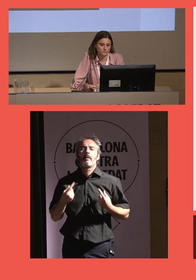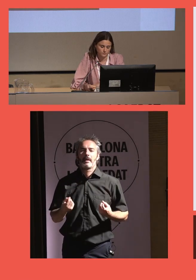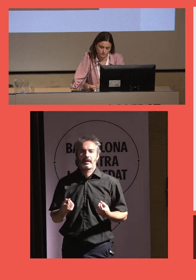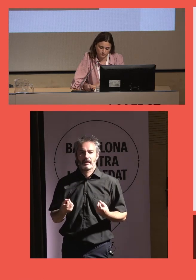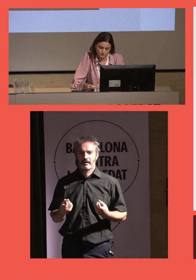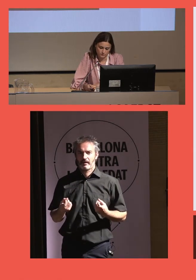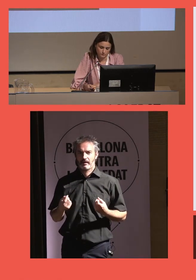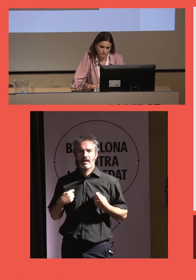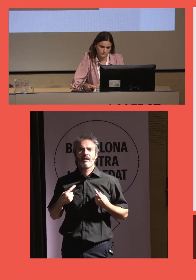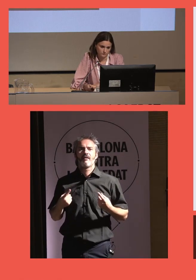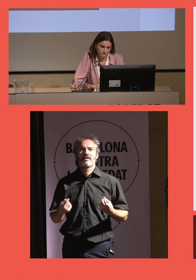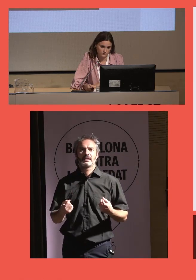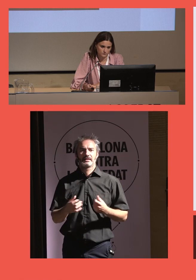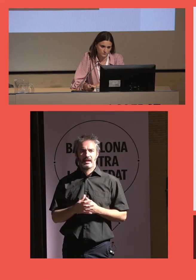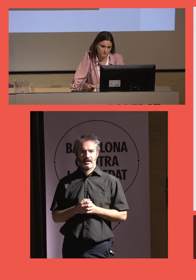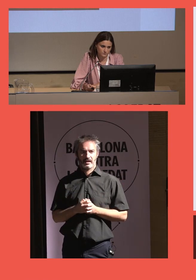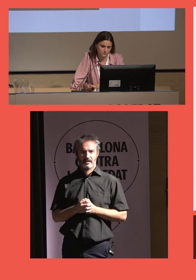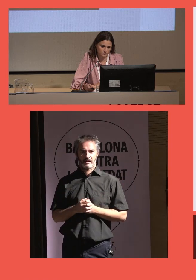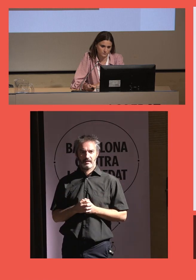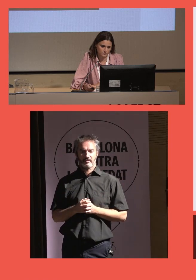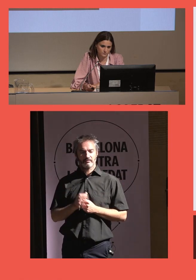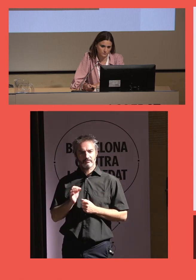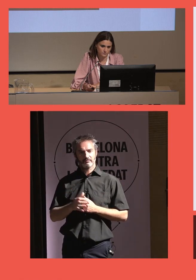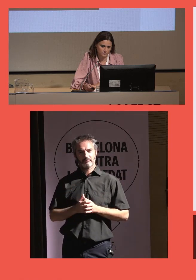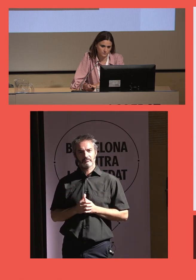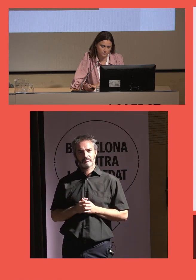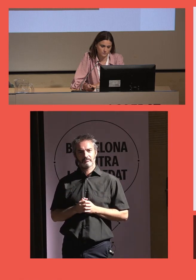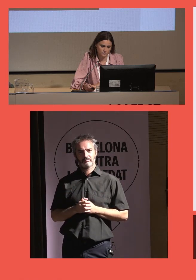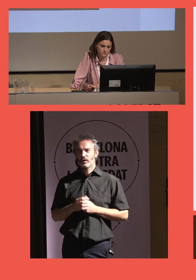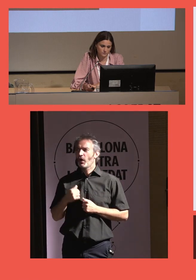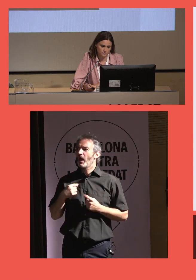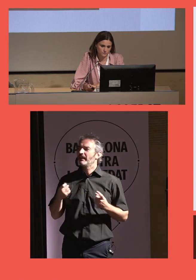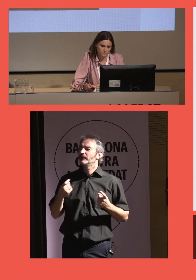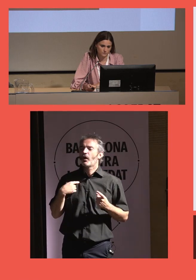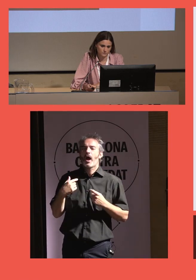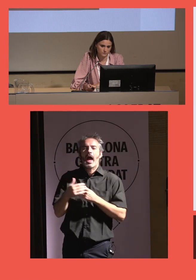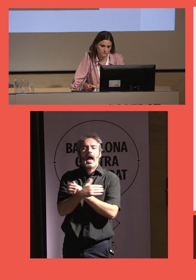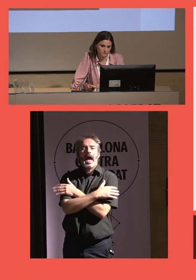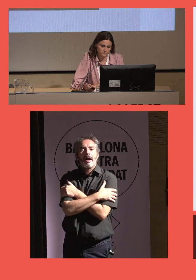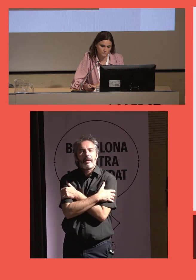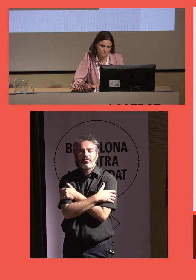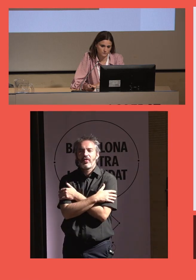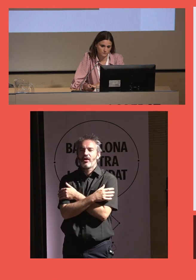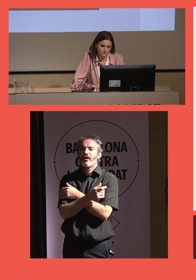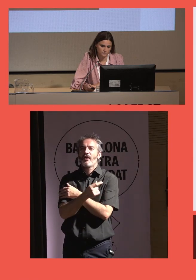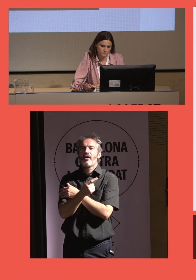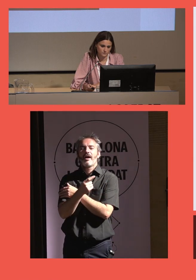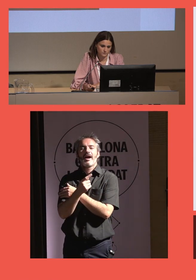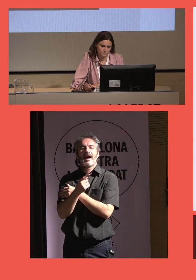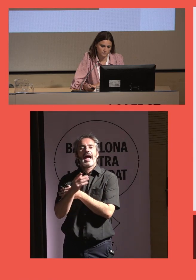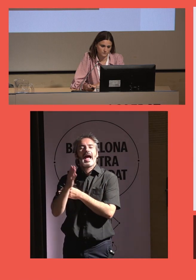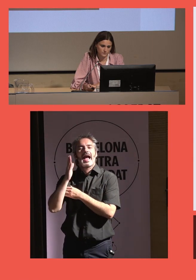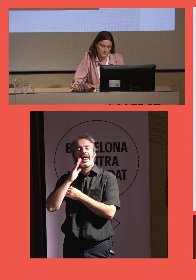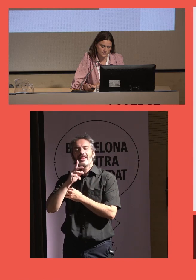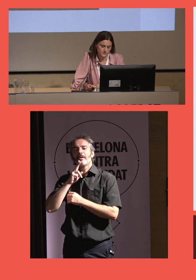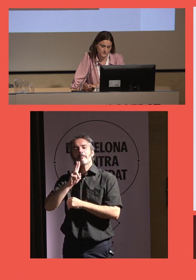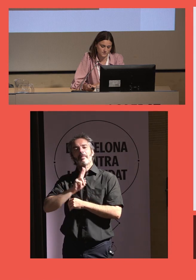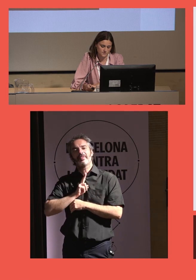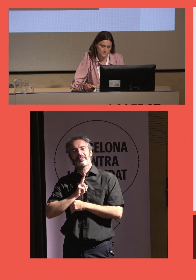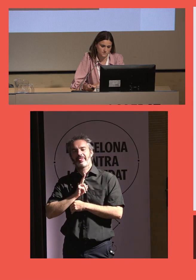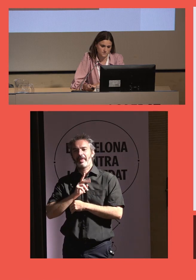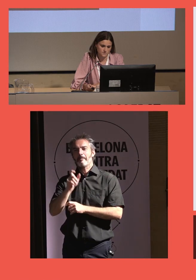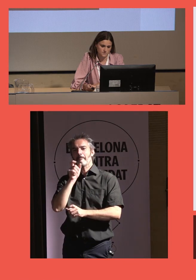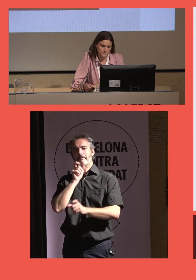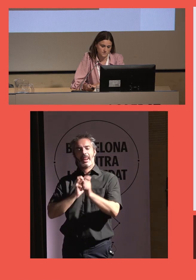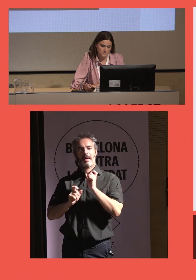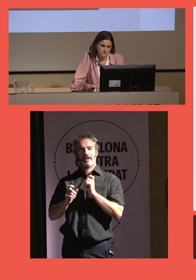sí necesita, que es a otras personas. Que necesitas un abrazo, unas palabras de afecto para poder soportar